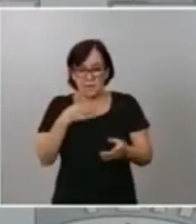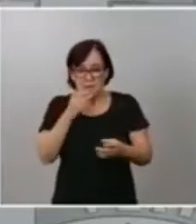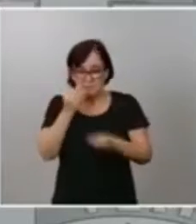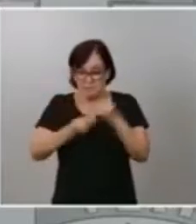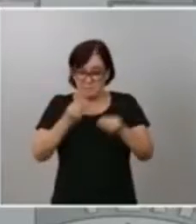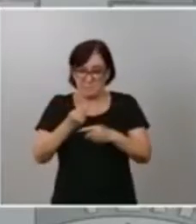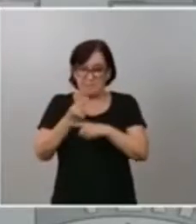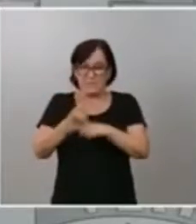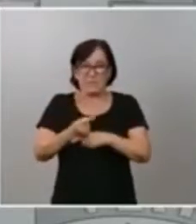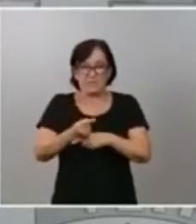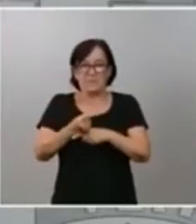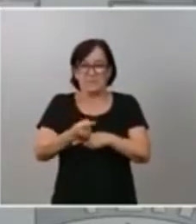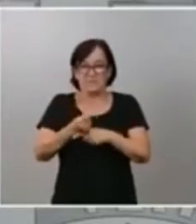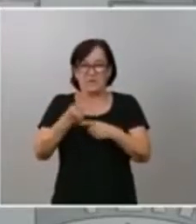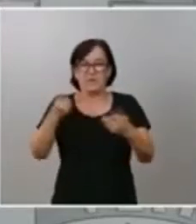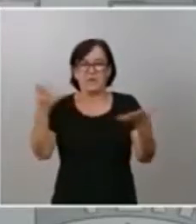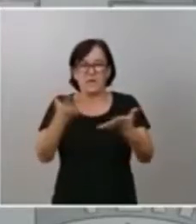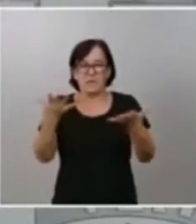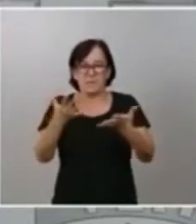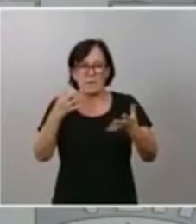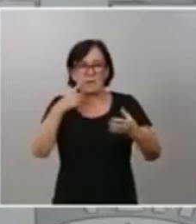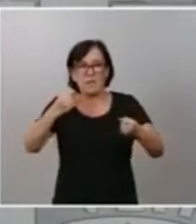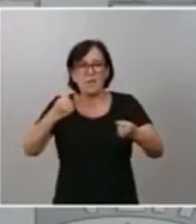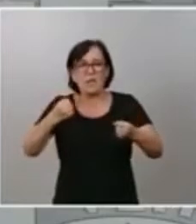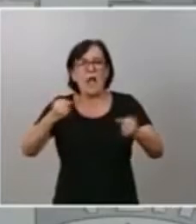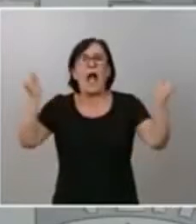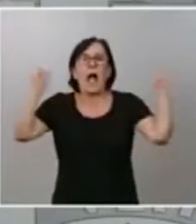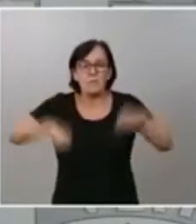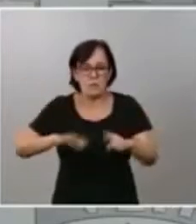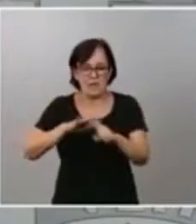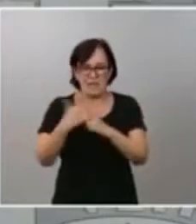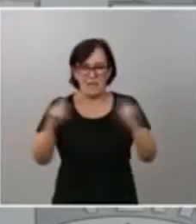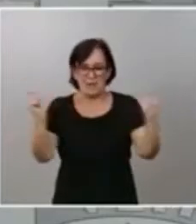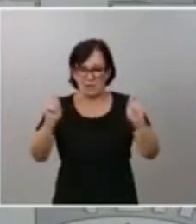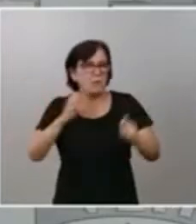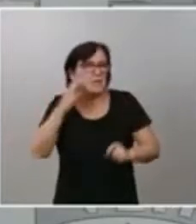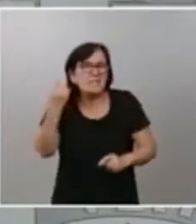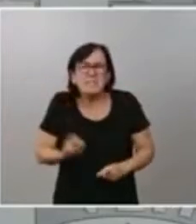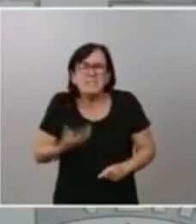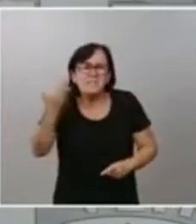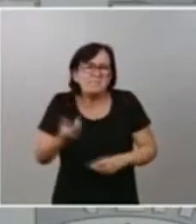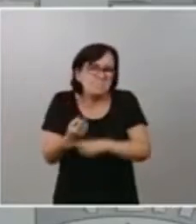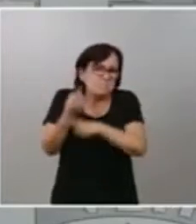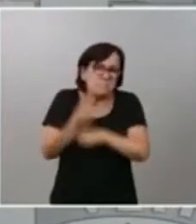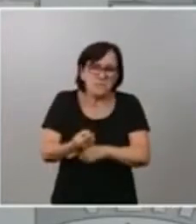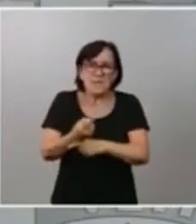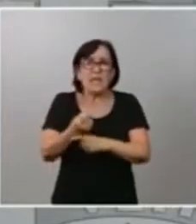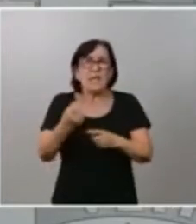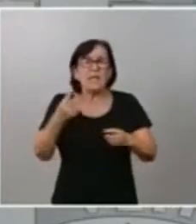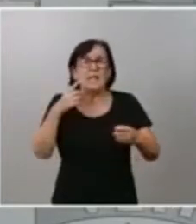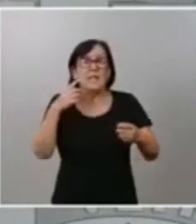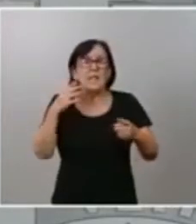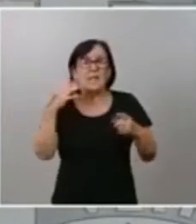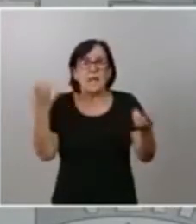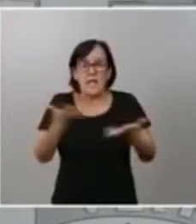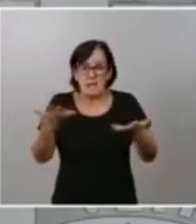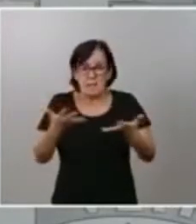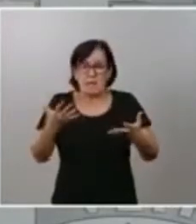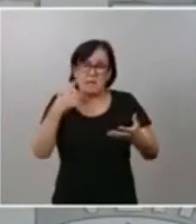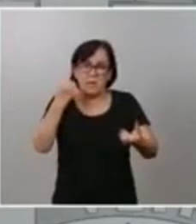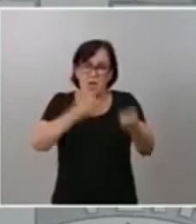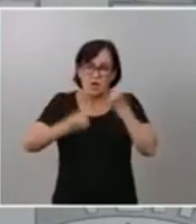aprobar el estado de alarma, es imperativo en la emergencia económica y social derivada de esta emergencia sanitaria